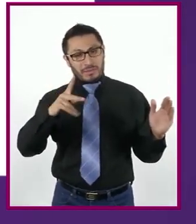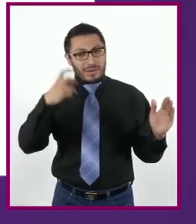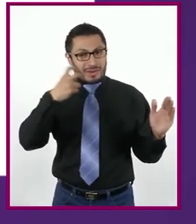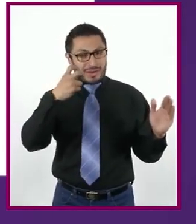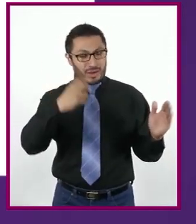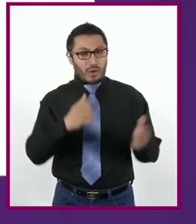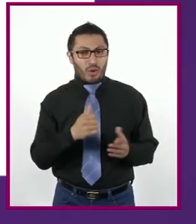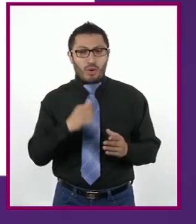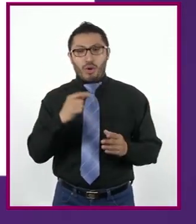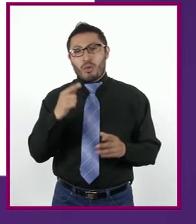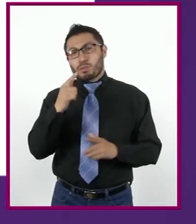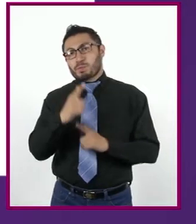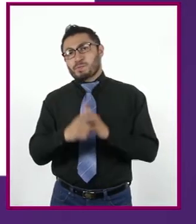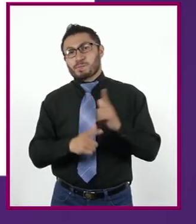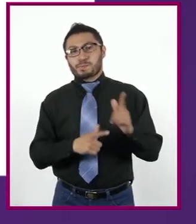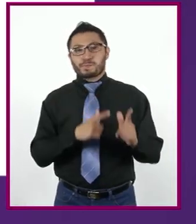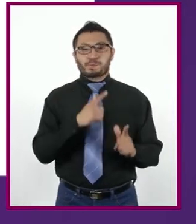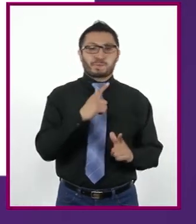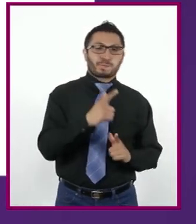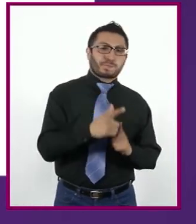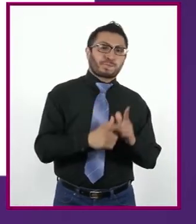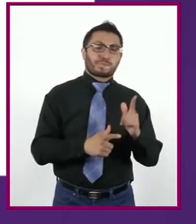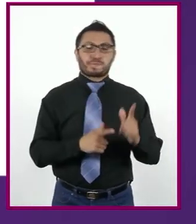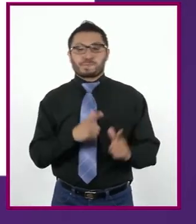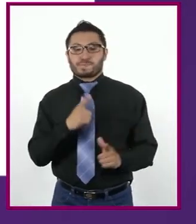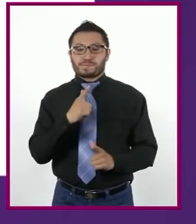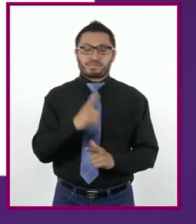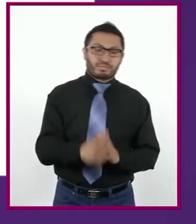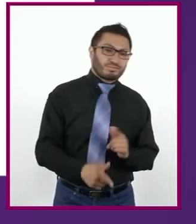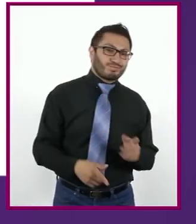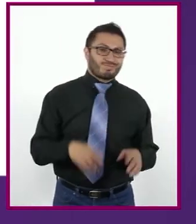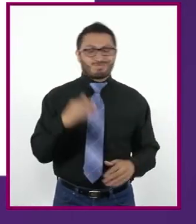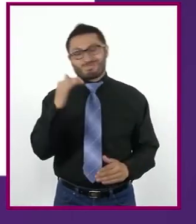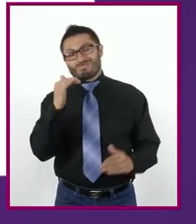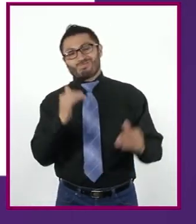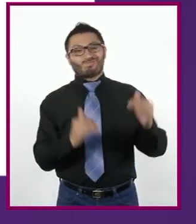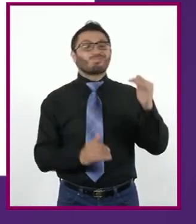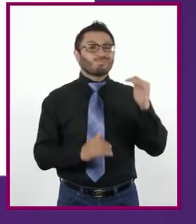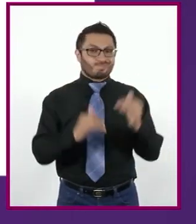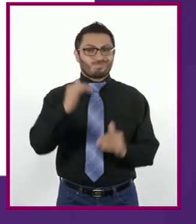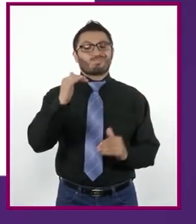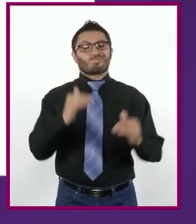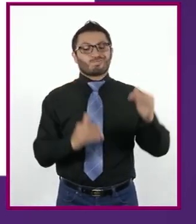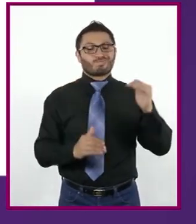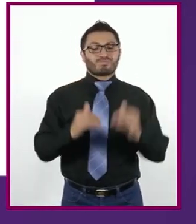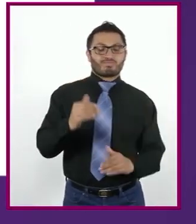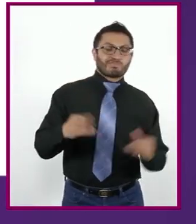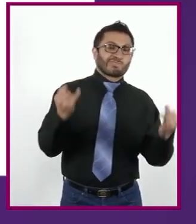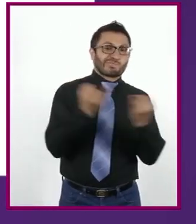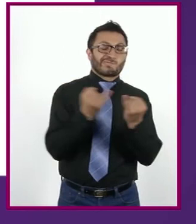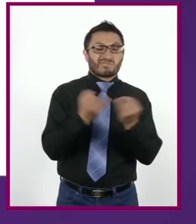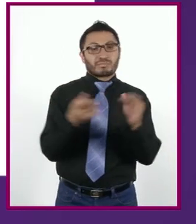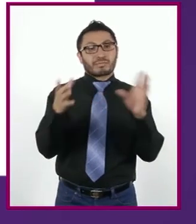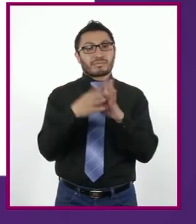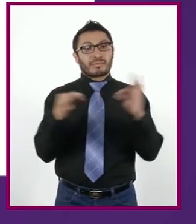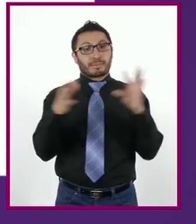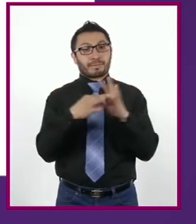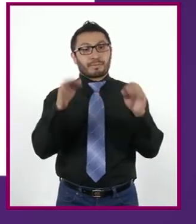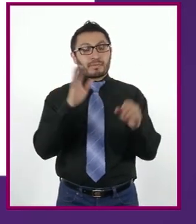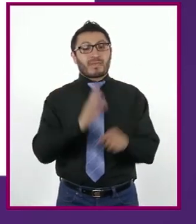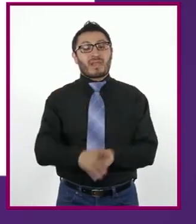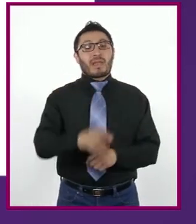tenido un ritmo muy lento y de una manera muy desigual. Aquí mismo nos explica que la